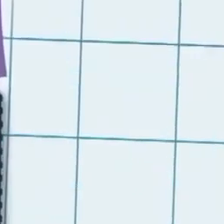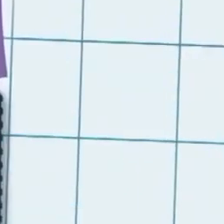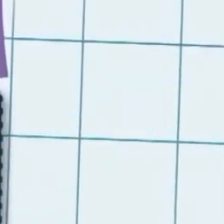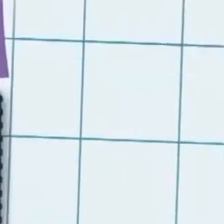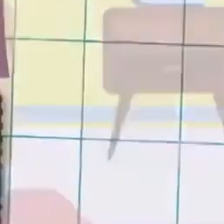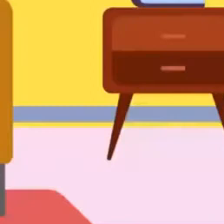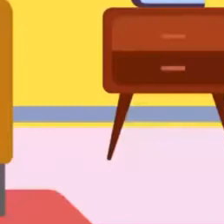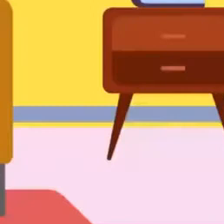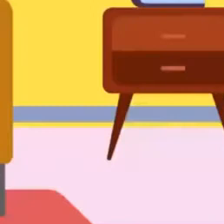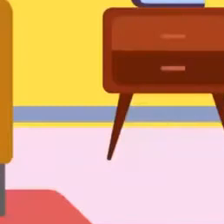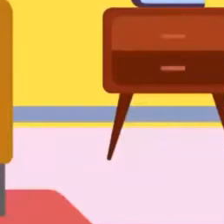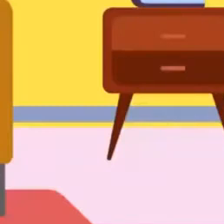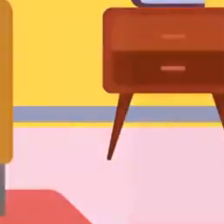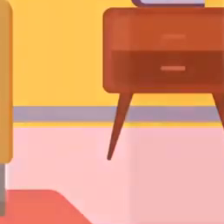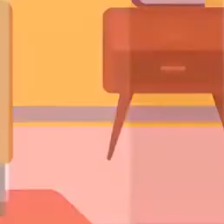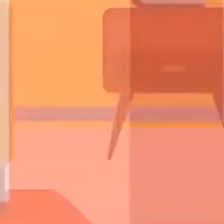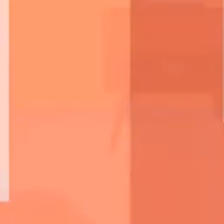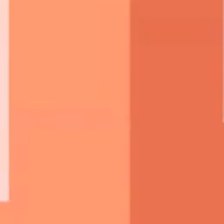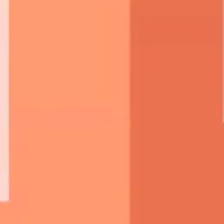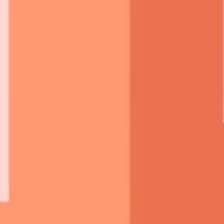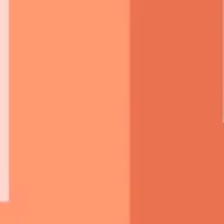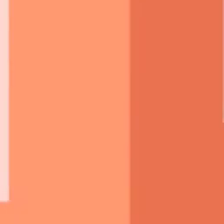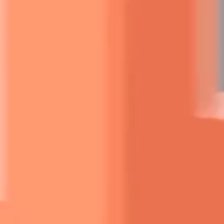vez.